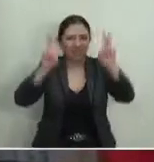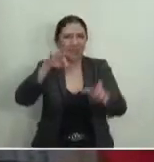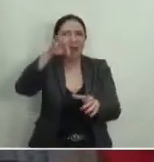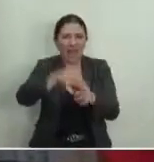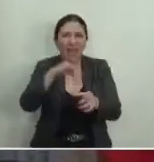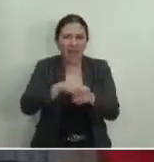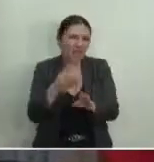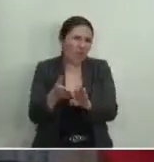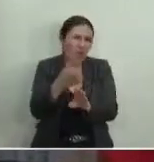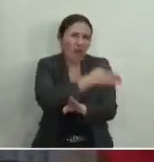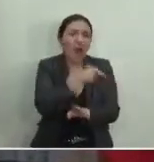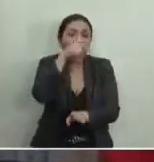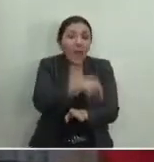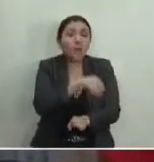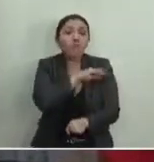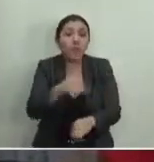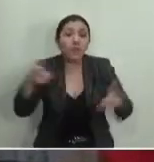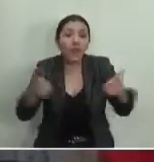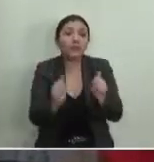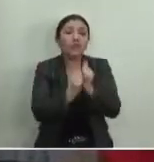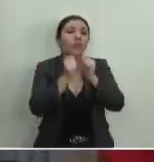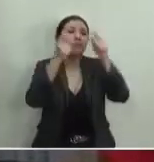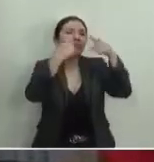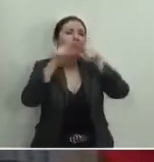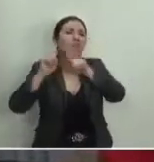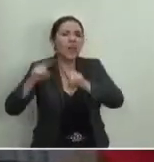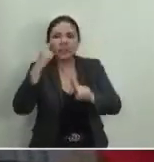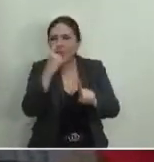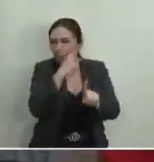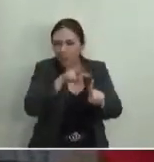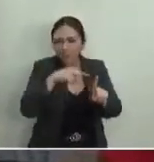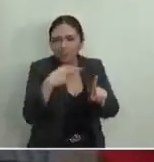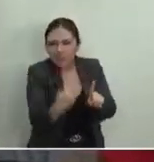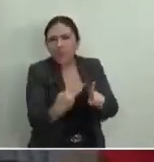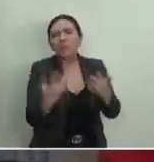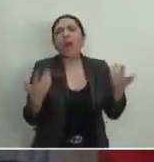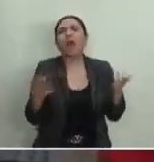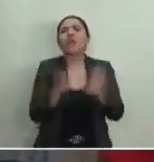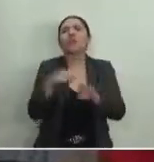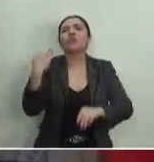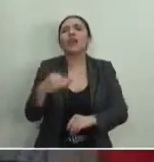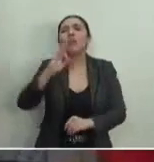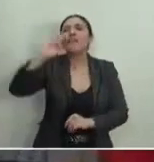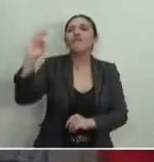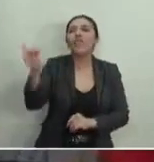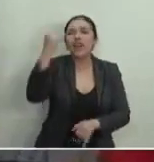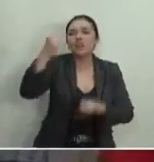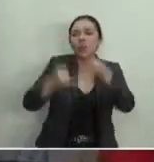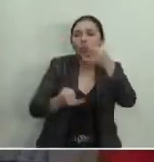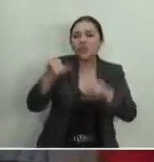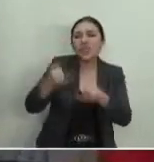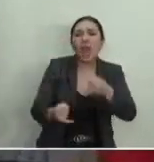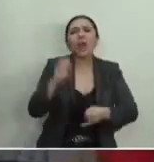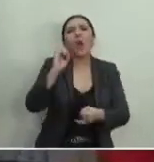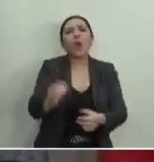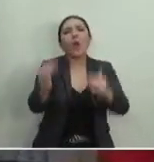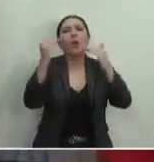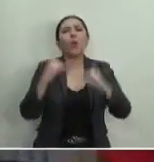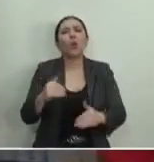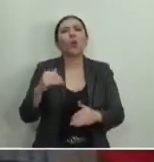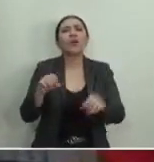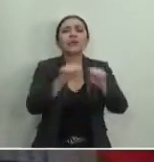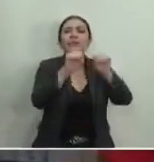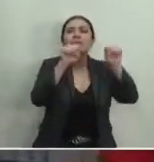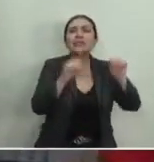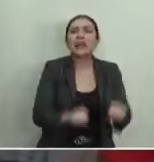ha permitido que a través de diversos ángulos, en lo que se ha denominado federalismo judicial o lo que se ha denominado